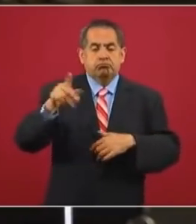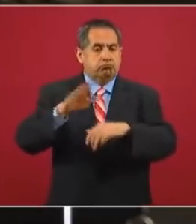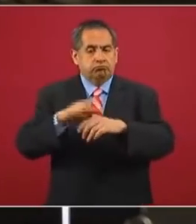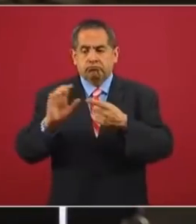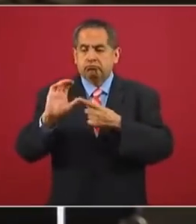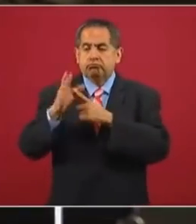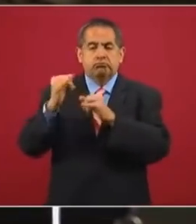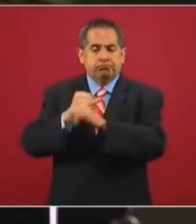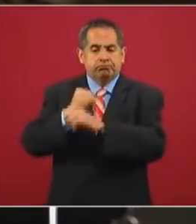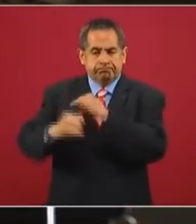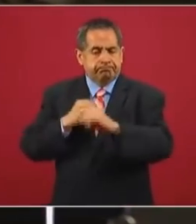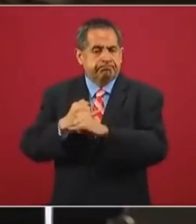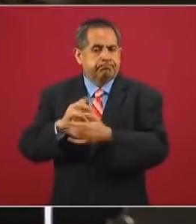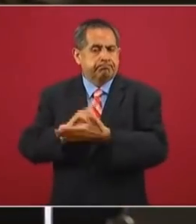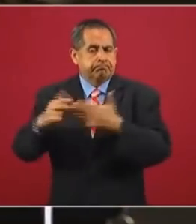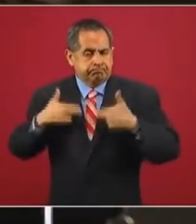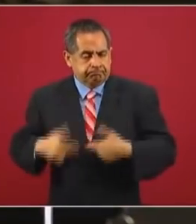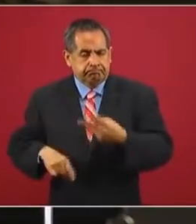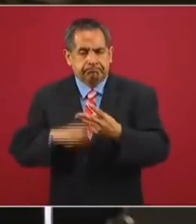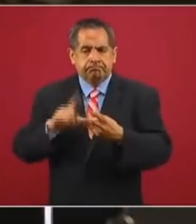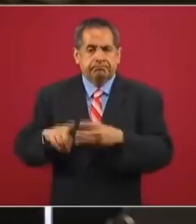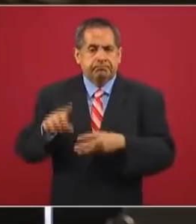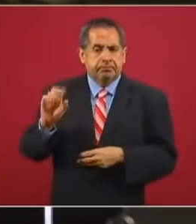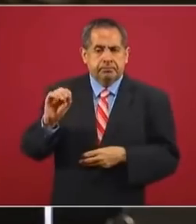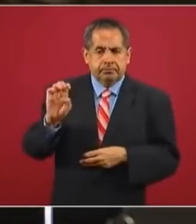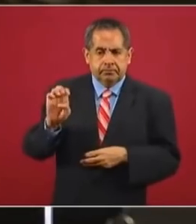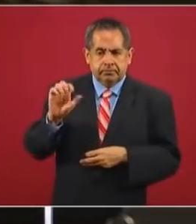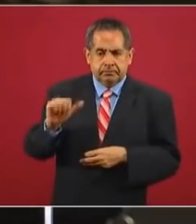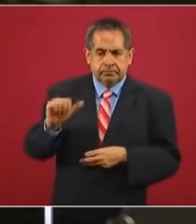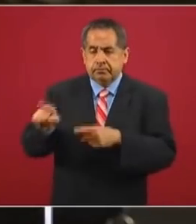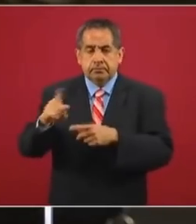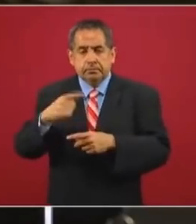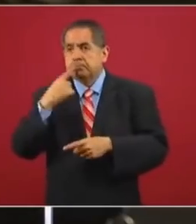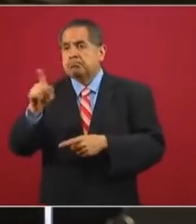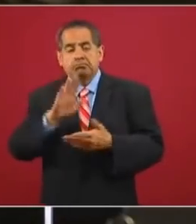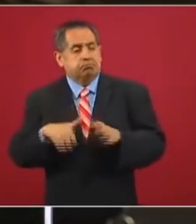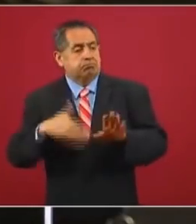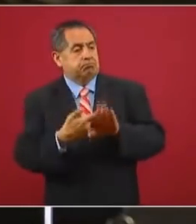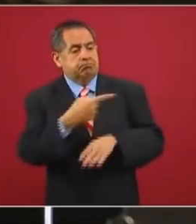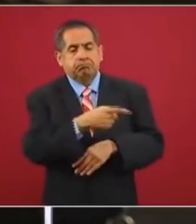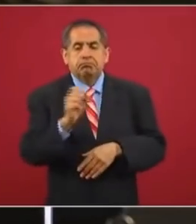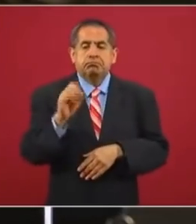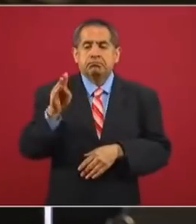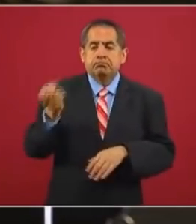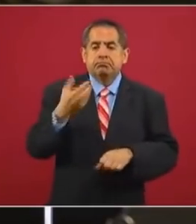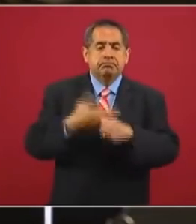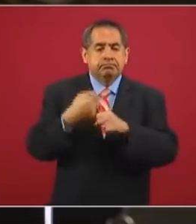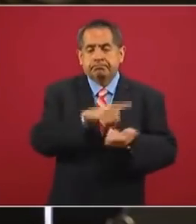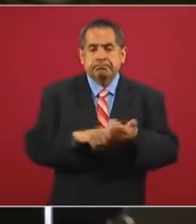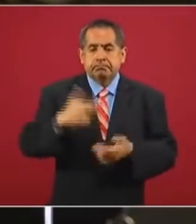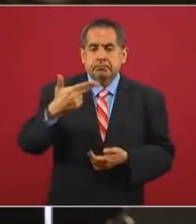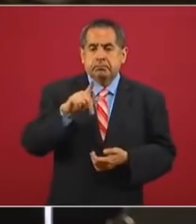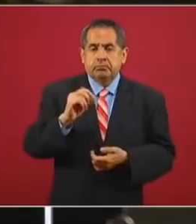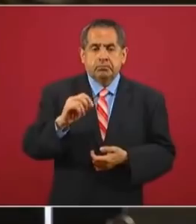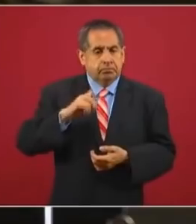Interamericana de Derechos Humanos y la Organización de Estados Americanos contra el subsecretario Hugo López-Gatell, por el mal